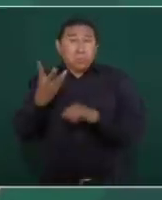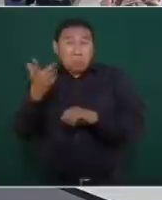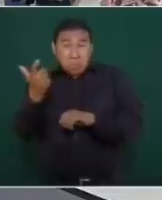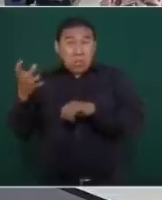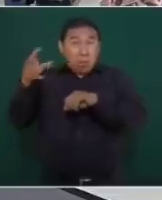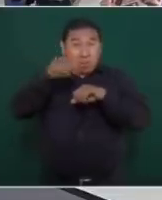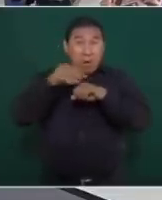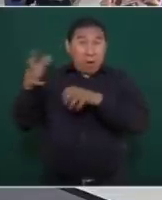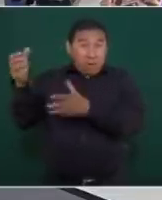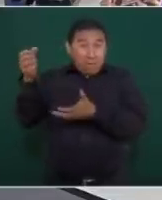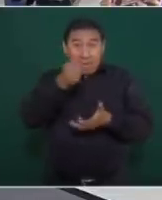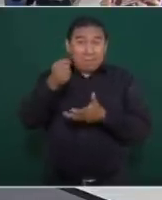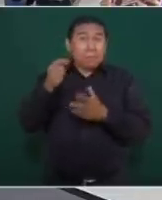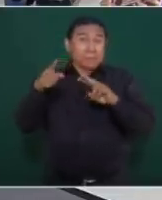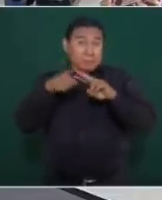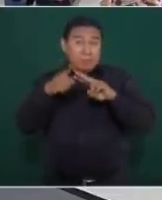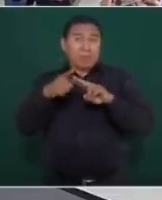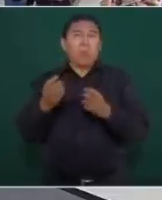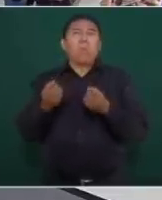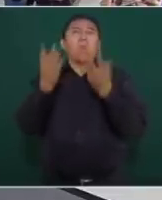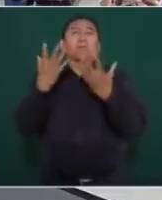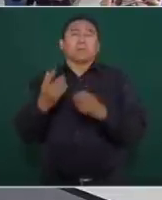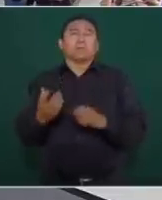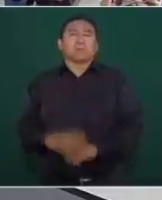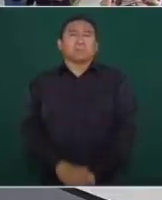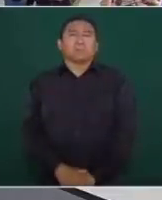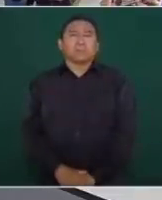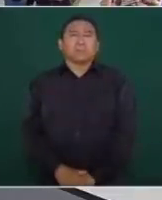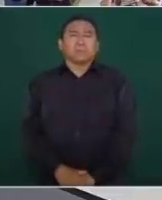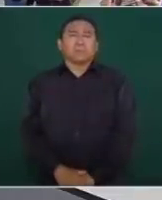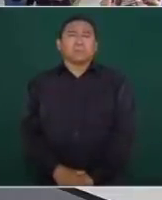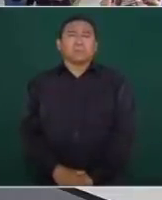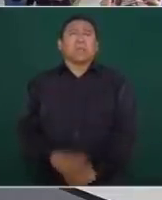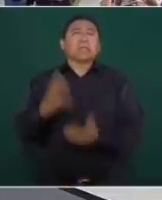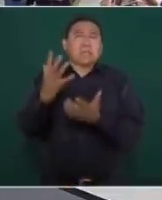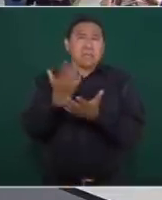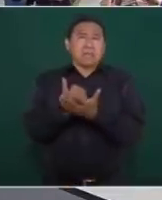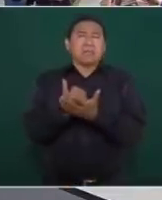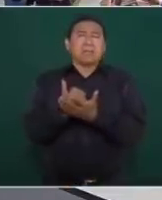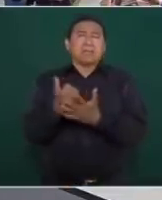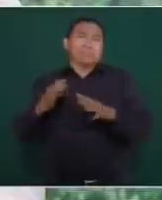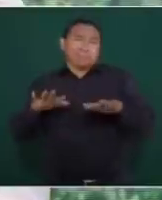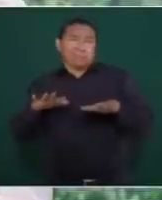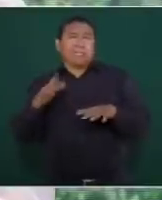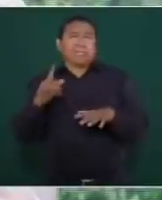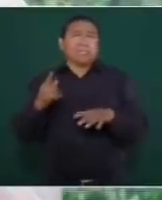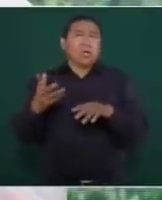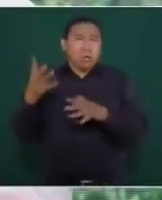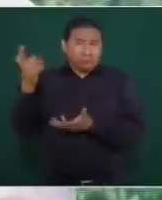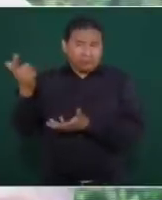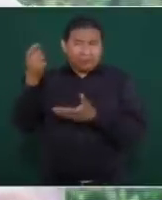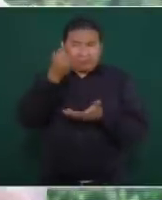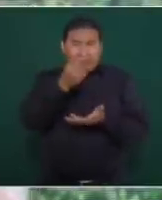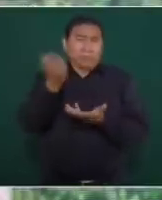menos que se haría para este parque? ¿Cuánto estarían también por otra parte dejando de ganar ellos? Esto sería una inversión